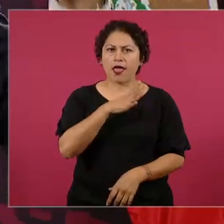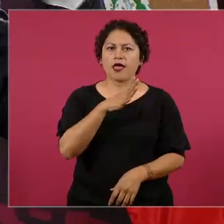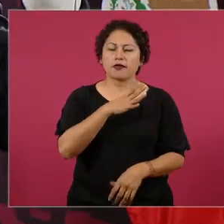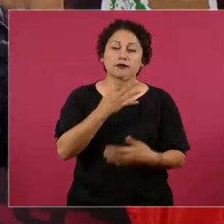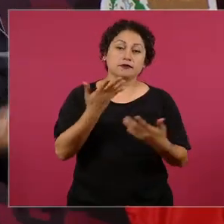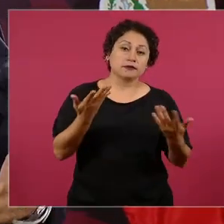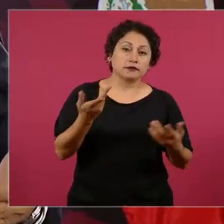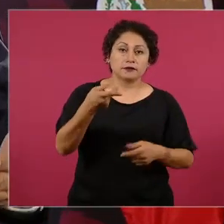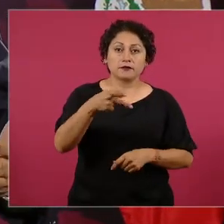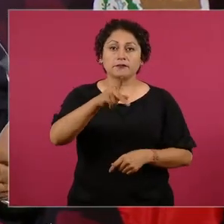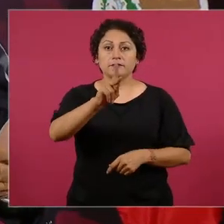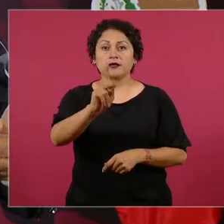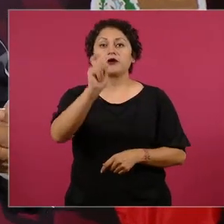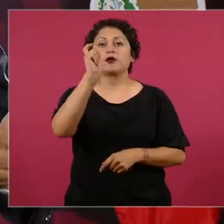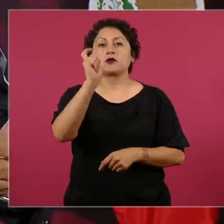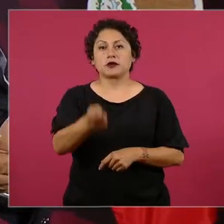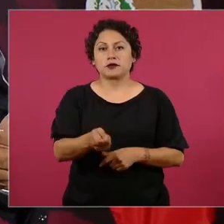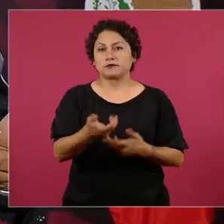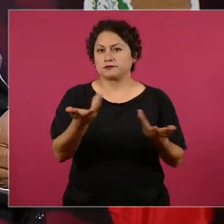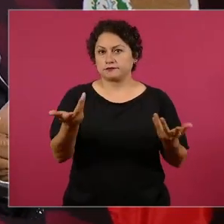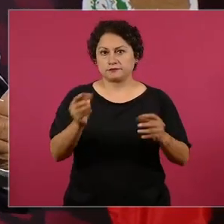existe un marco legal